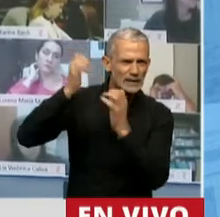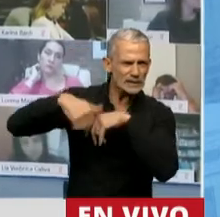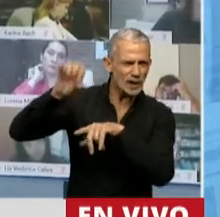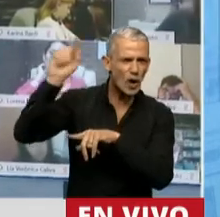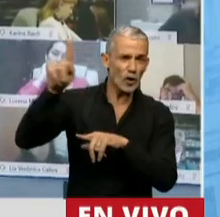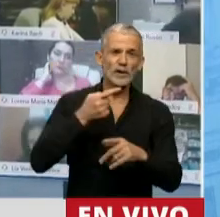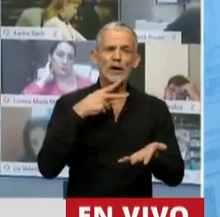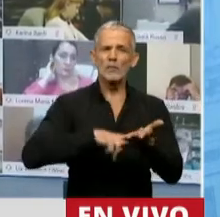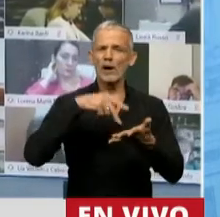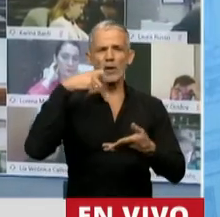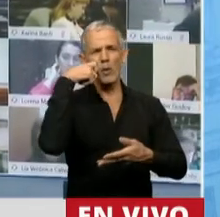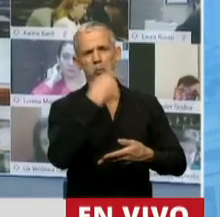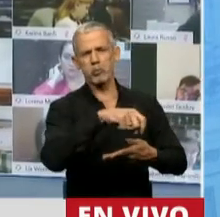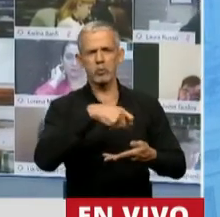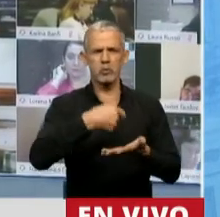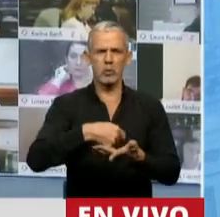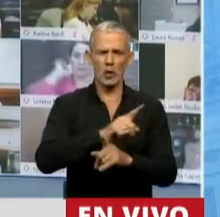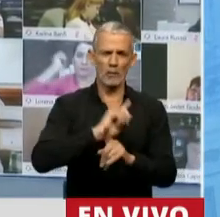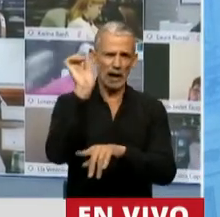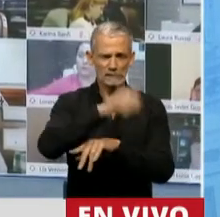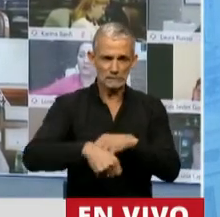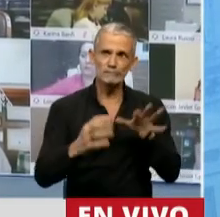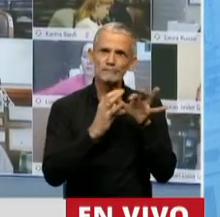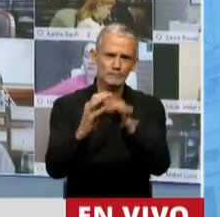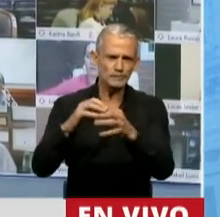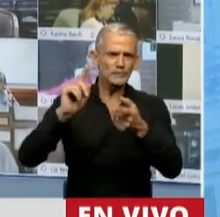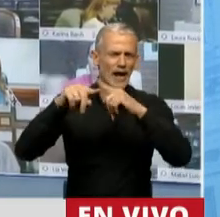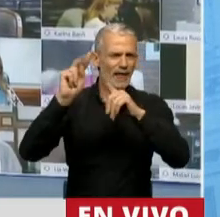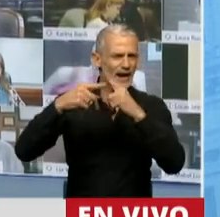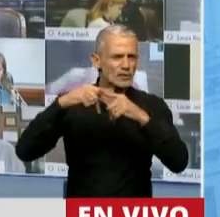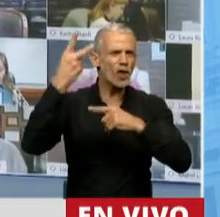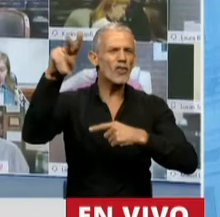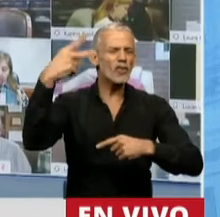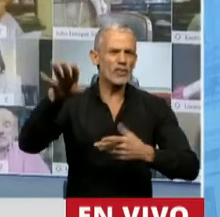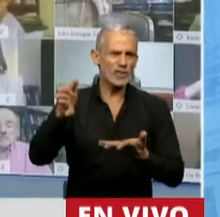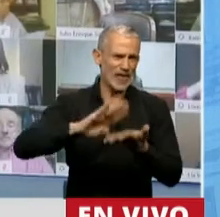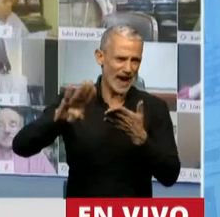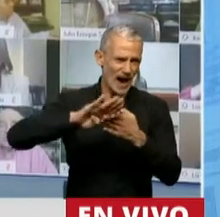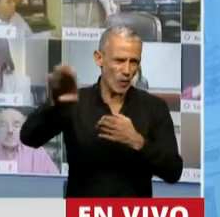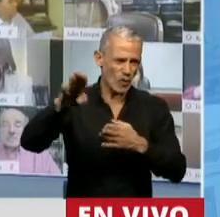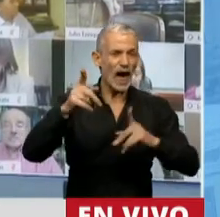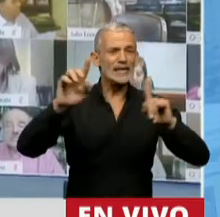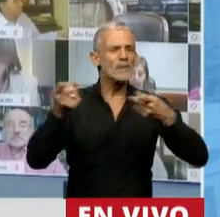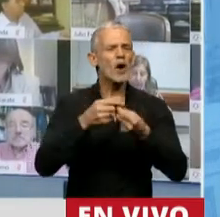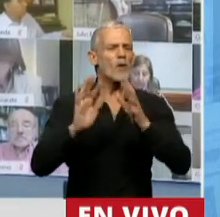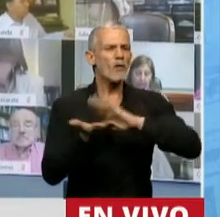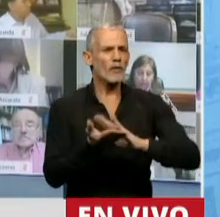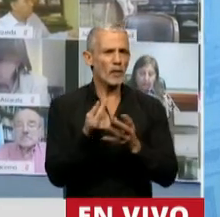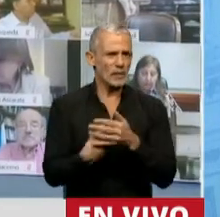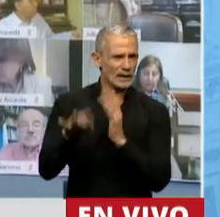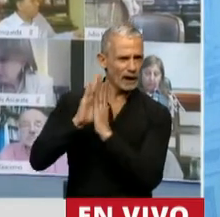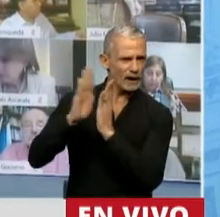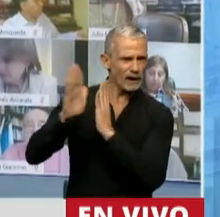evasión tributaria, su relación con la deuda externa, los impactos que genera, los mecanismos que se usan para fugar